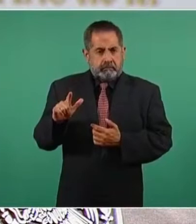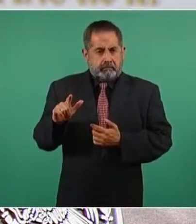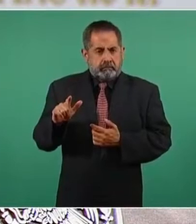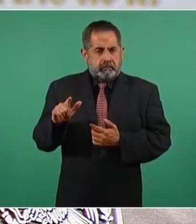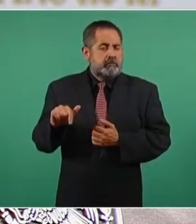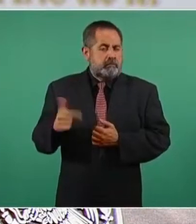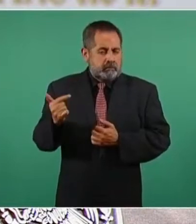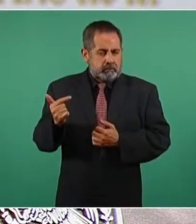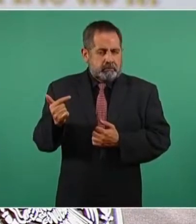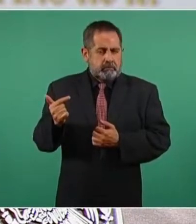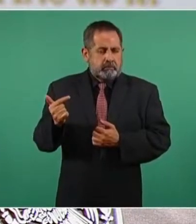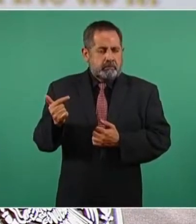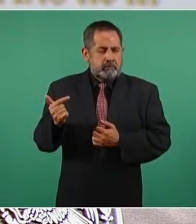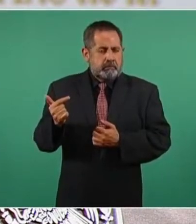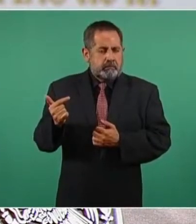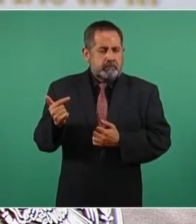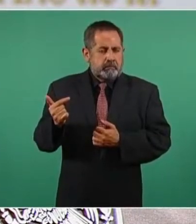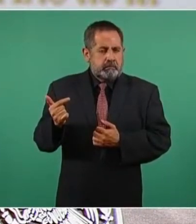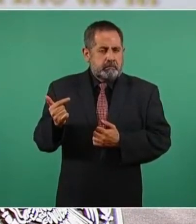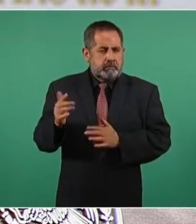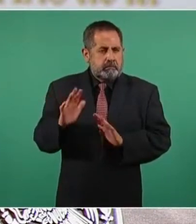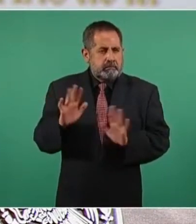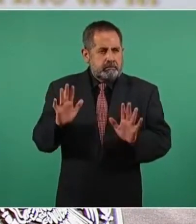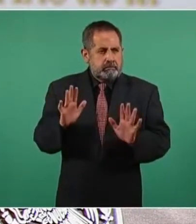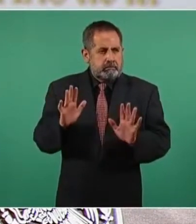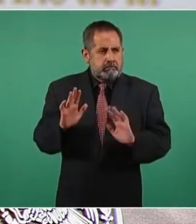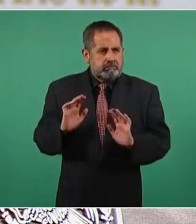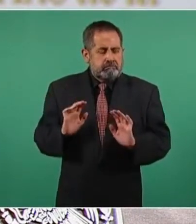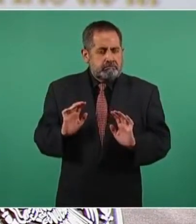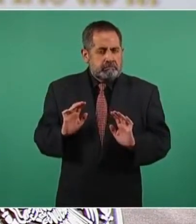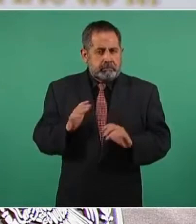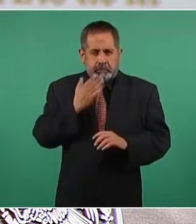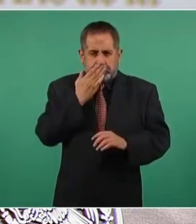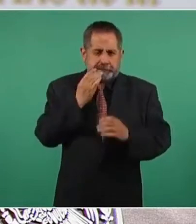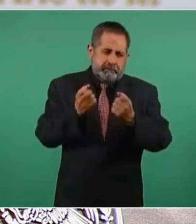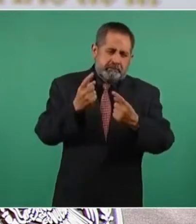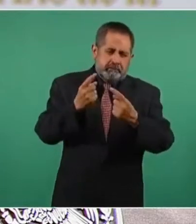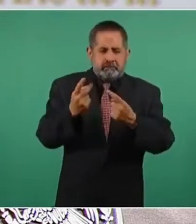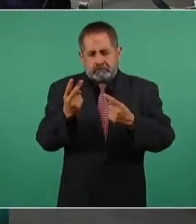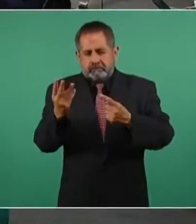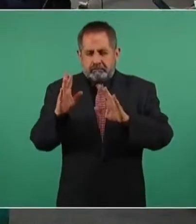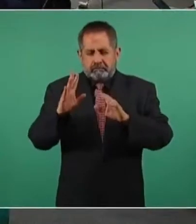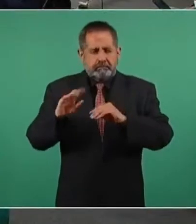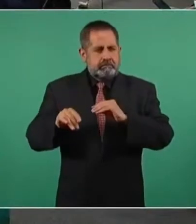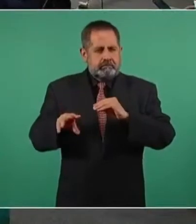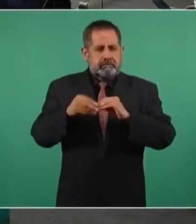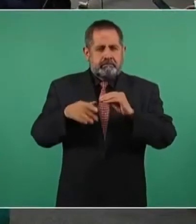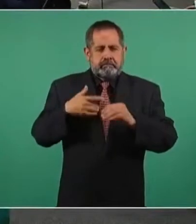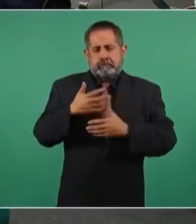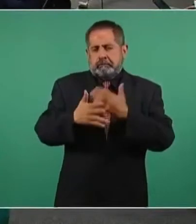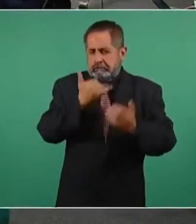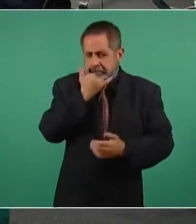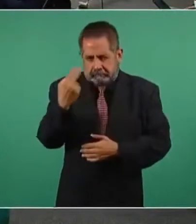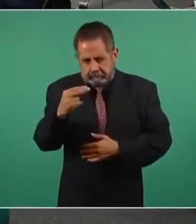doce hasta ahí bueno y unos dos o tres más o sea que ofrecemos